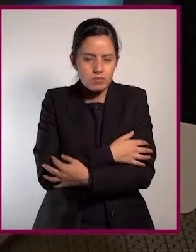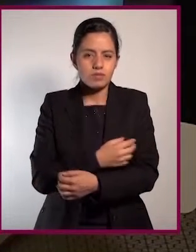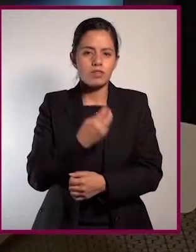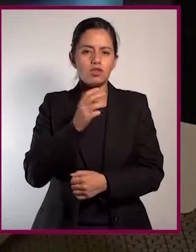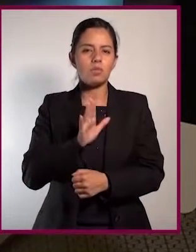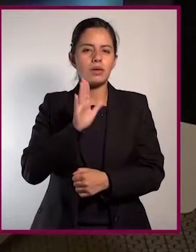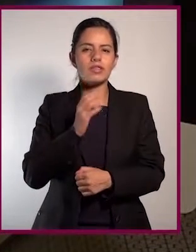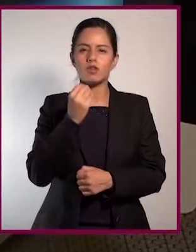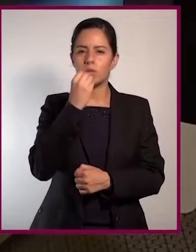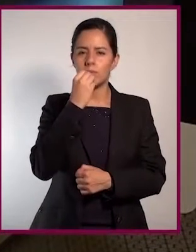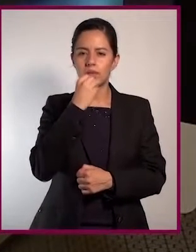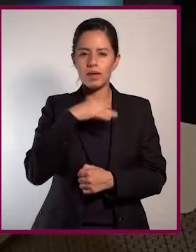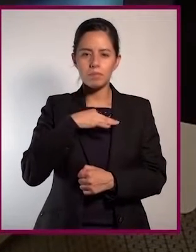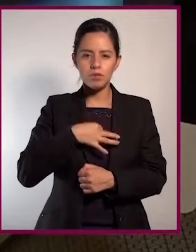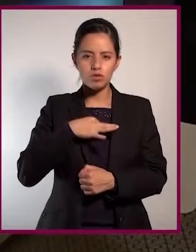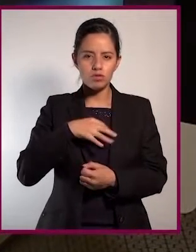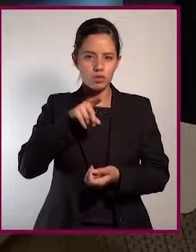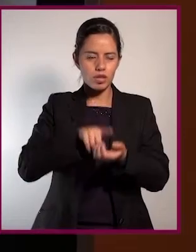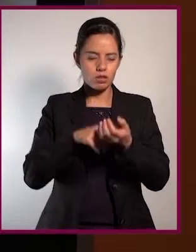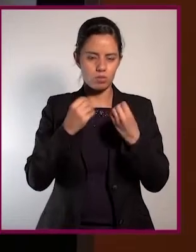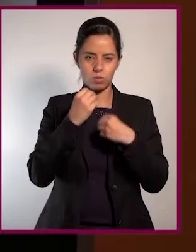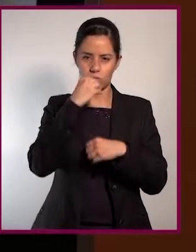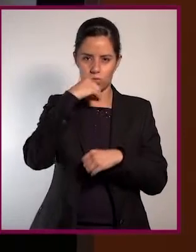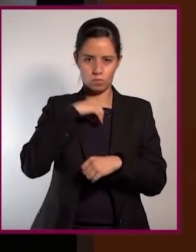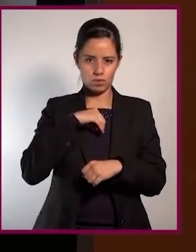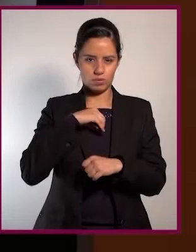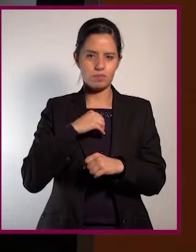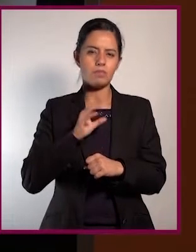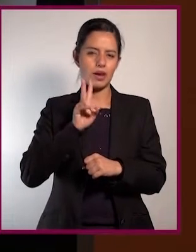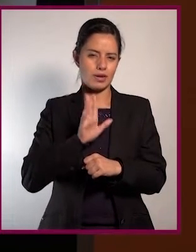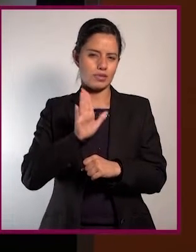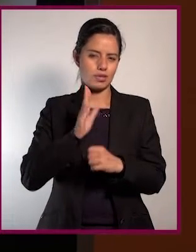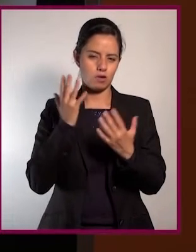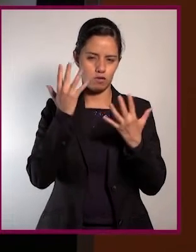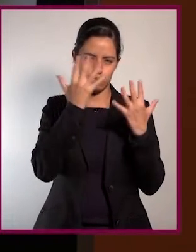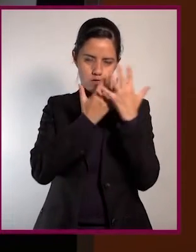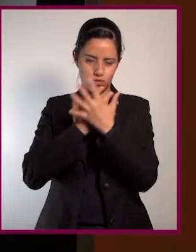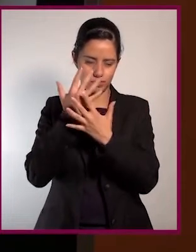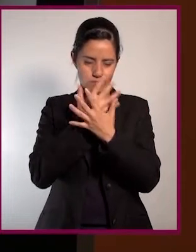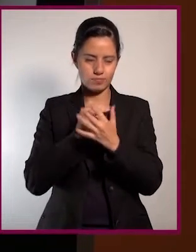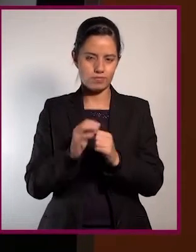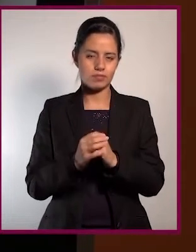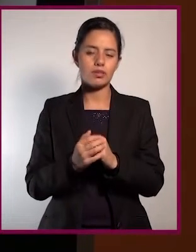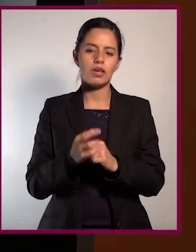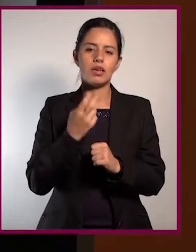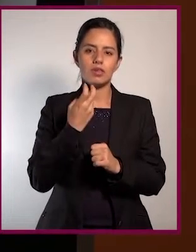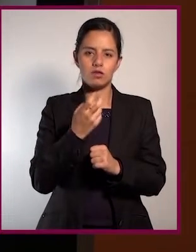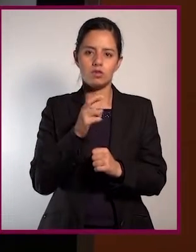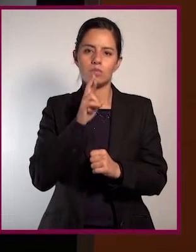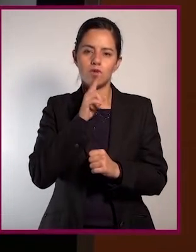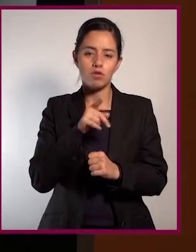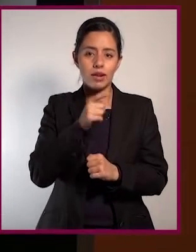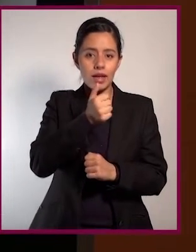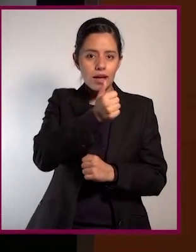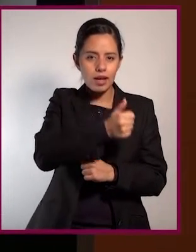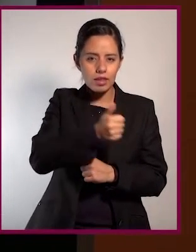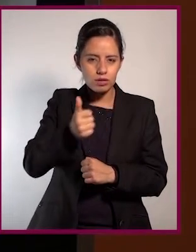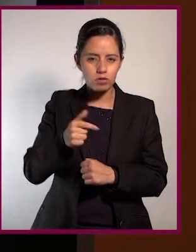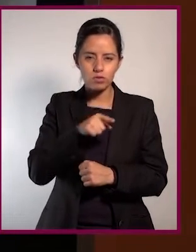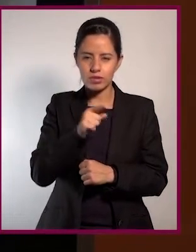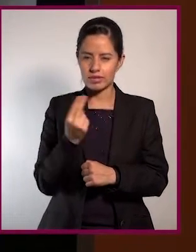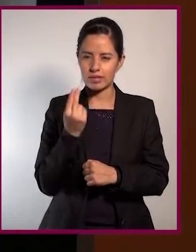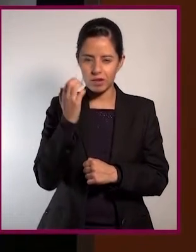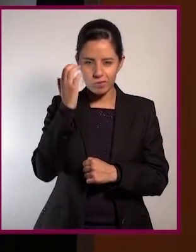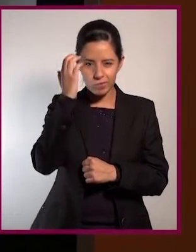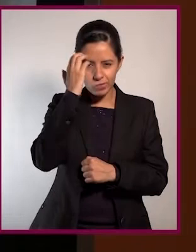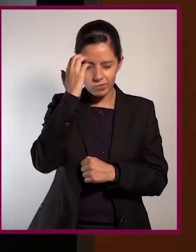más bien de intoxicación alimentaria. La lista de alimentos que pueden producir alérgica es muy grande, ¿no? Entonces es más bien que cada individuo tiene